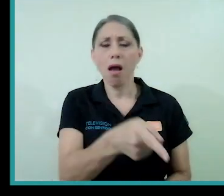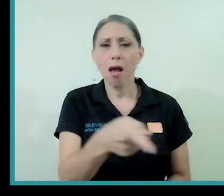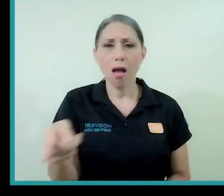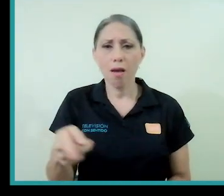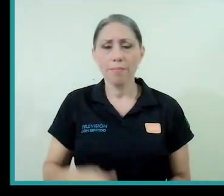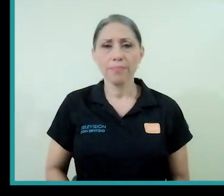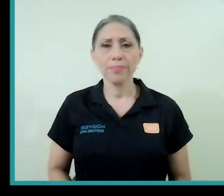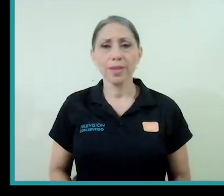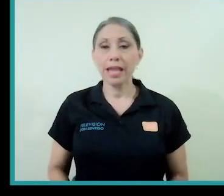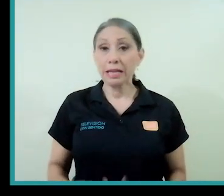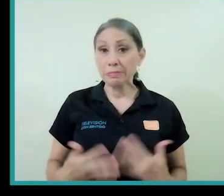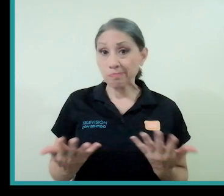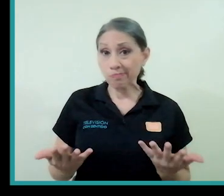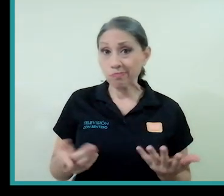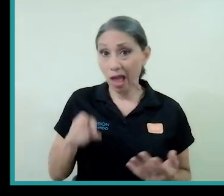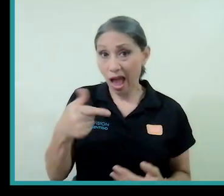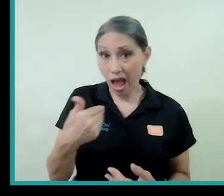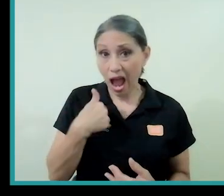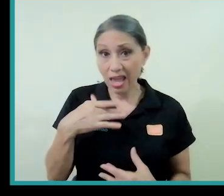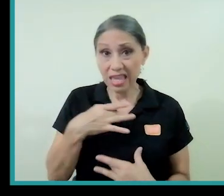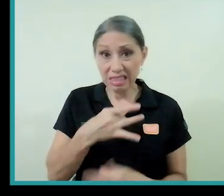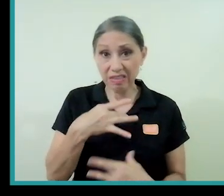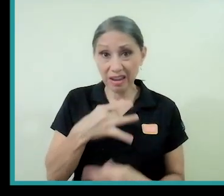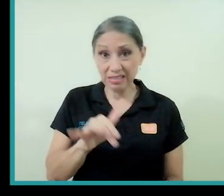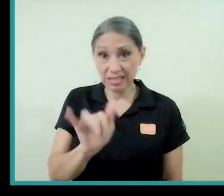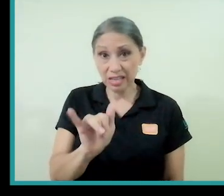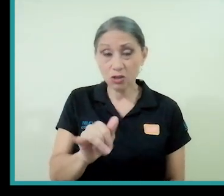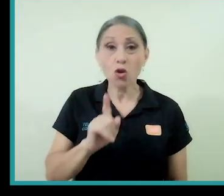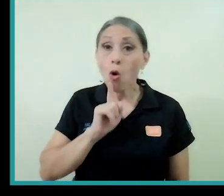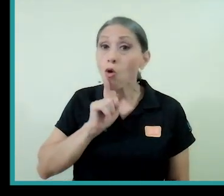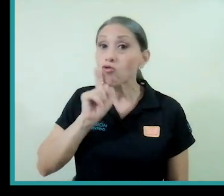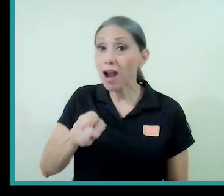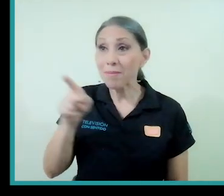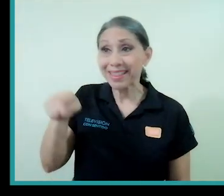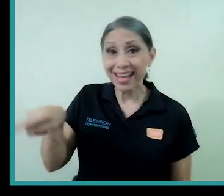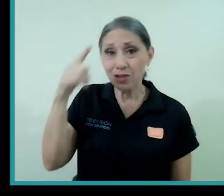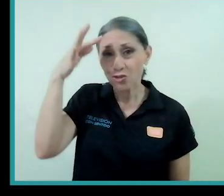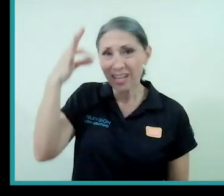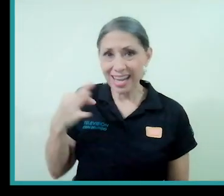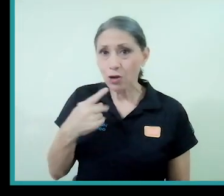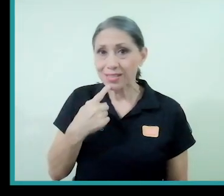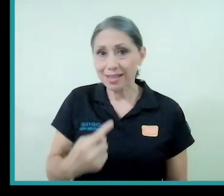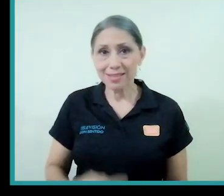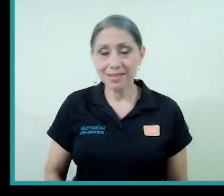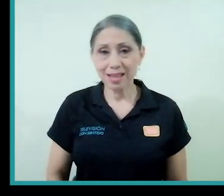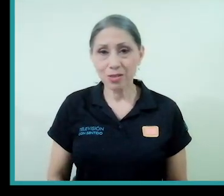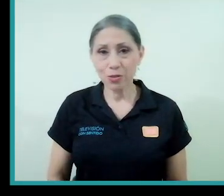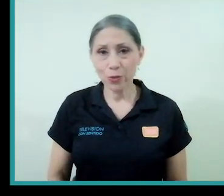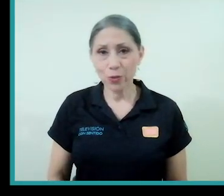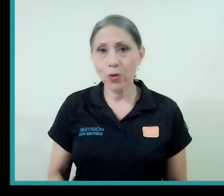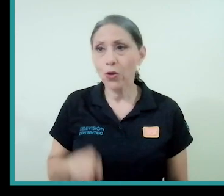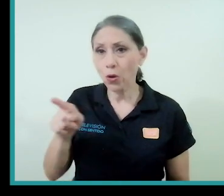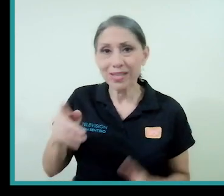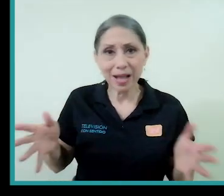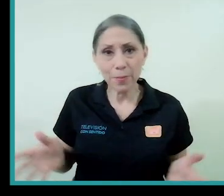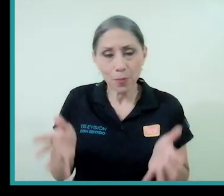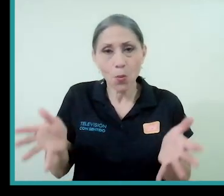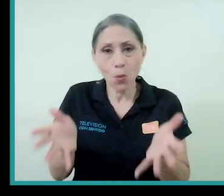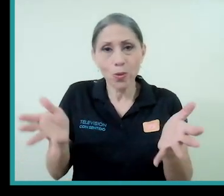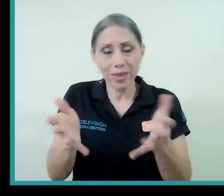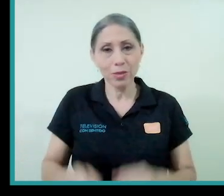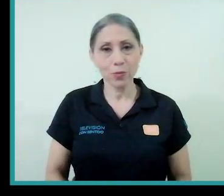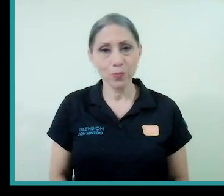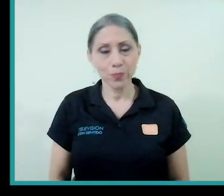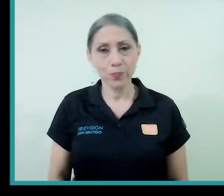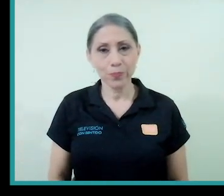¿Hay de por medio esos intereses o realmente ellos creen en lo que están diciendo y lo que están promoviendo entre la gente?